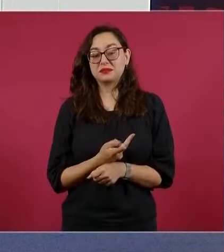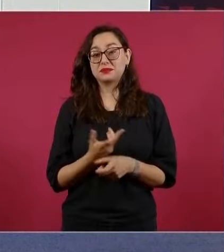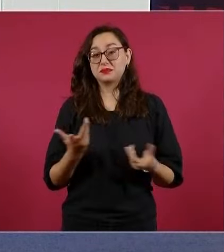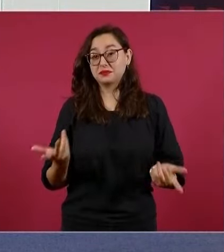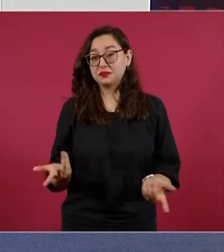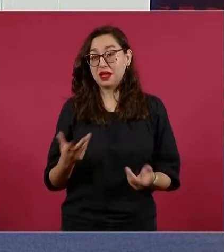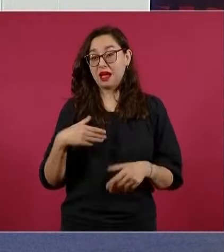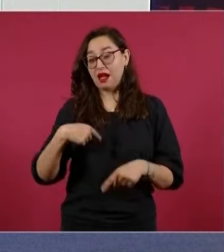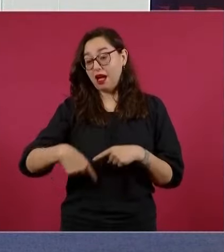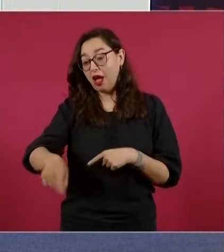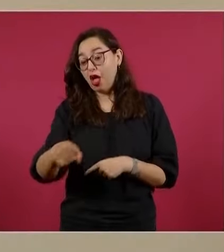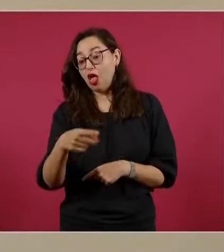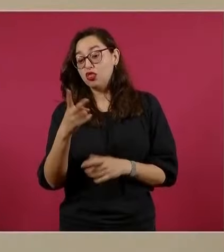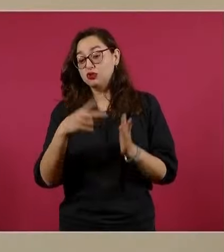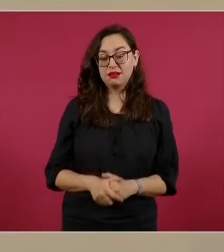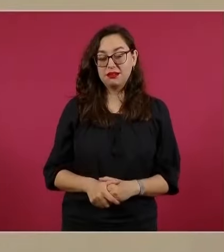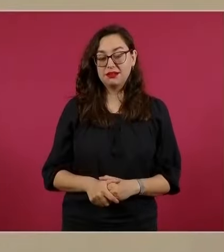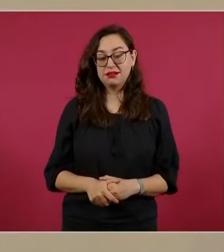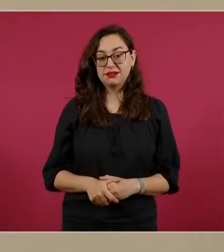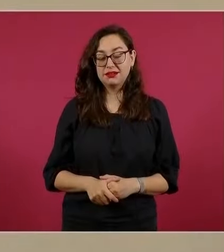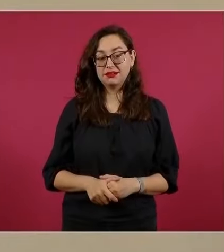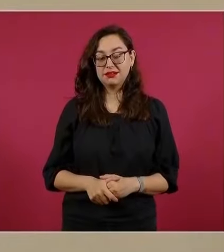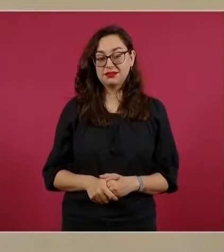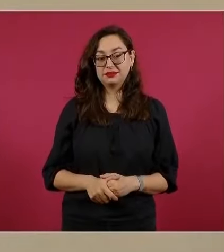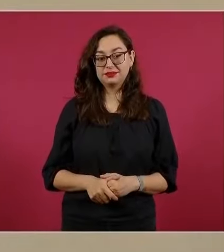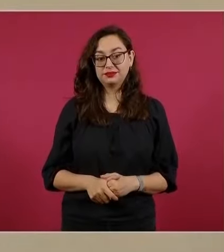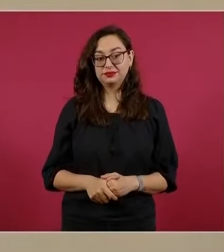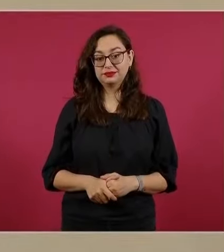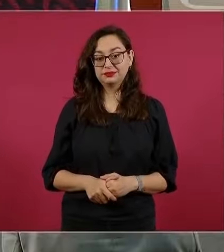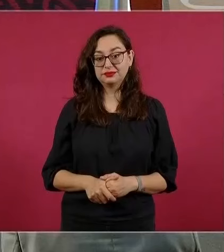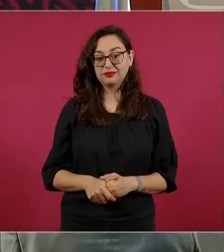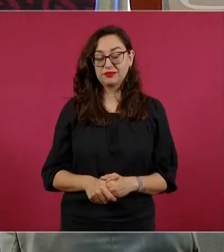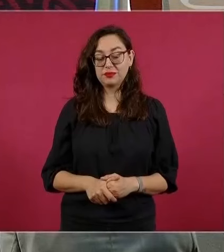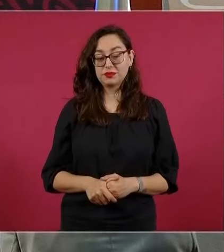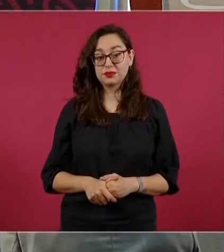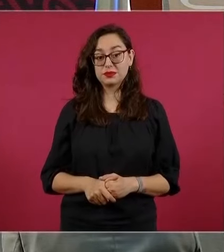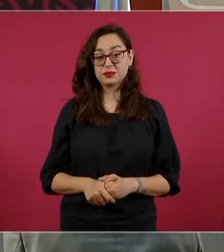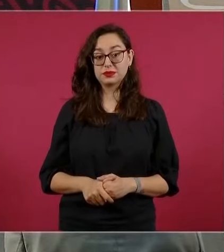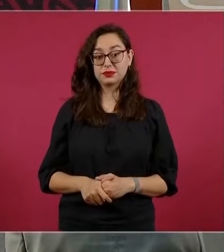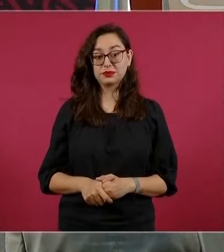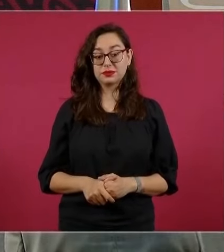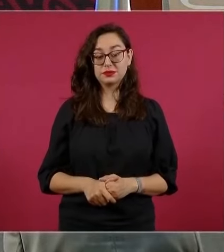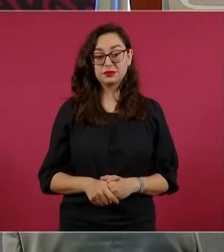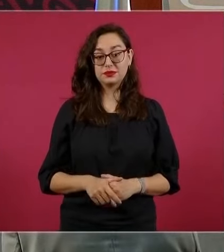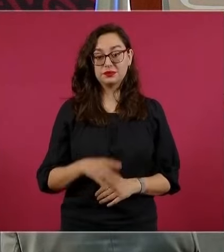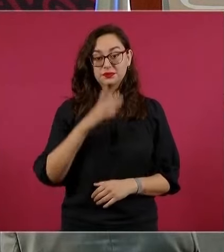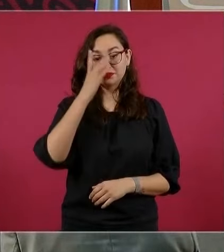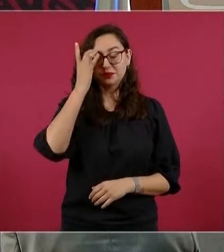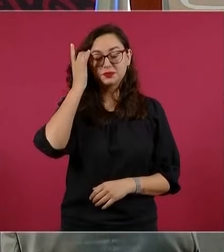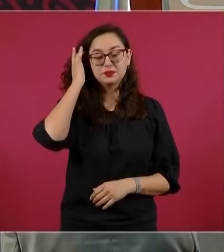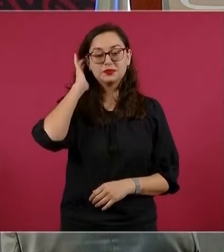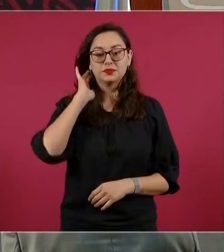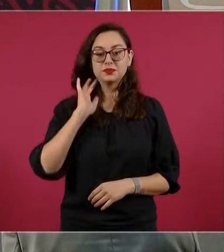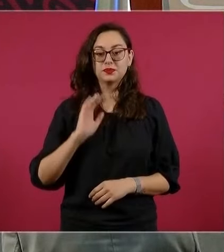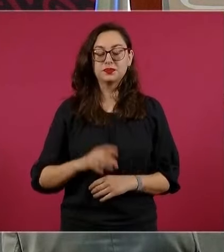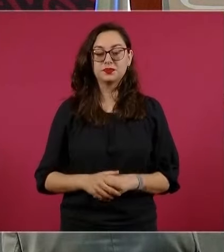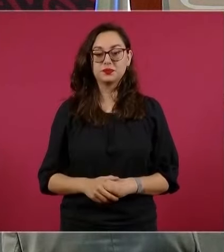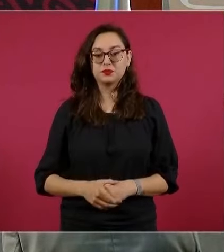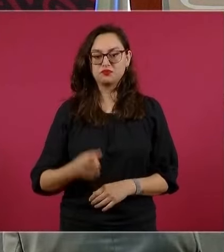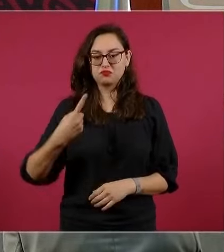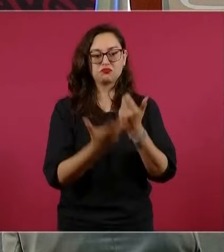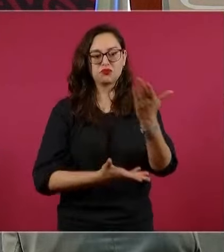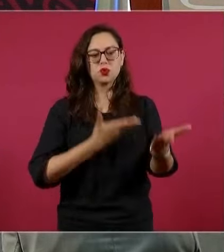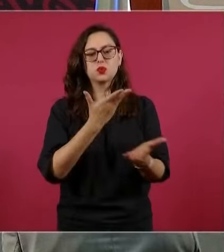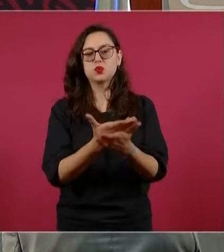lograremos el 23 por ciento. Nuestra propuesta no sólo ha consistido en abrir de manera ordenada las